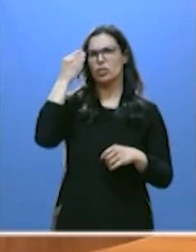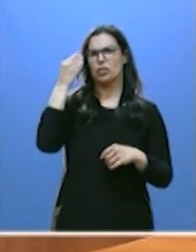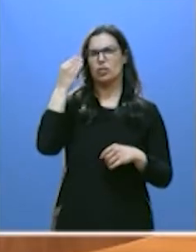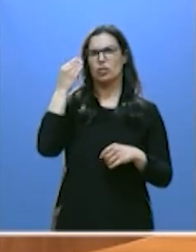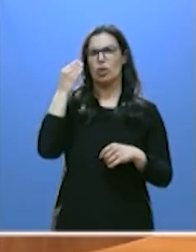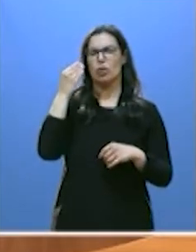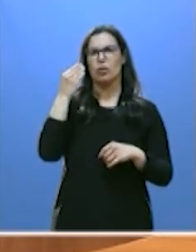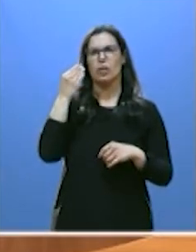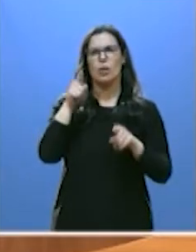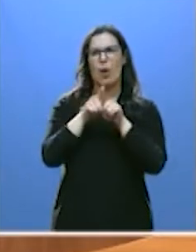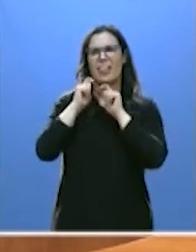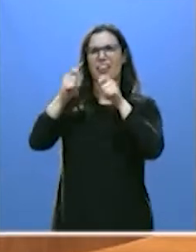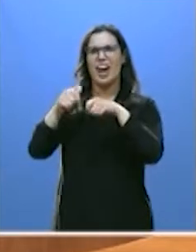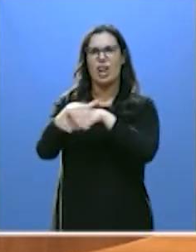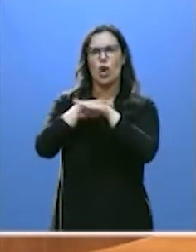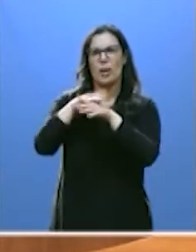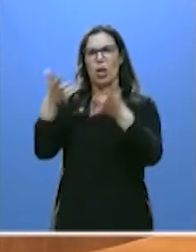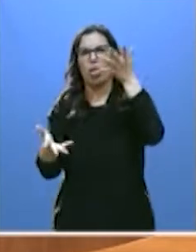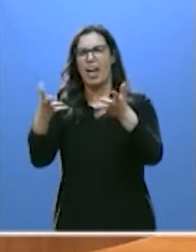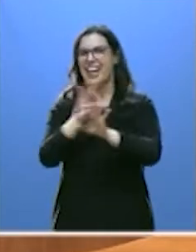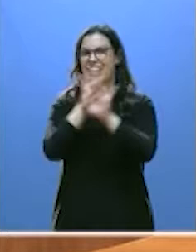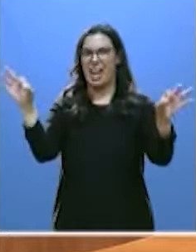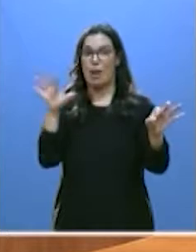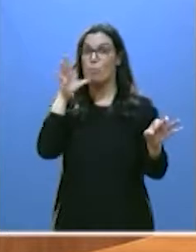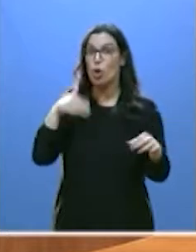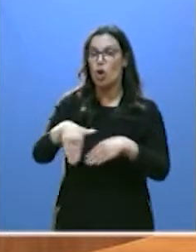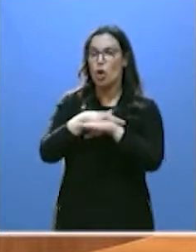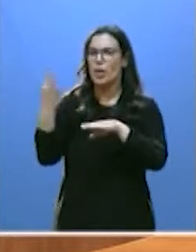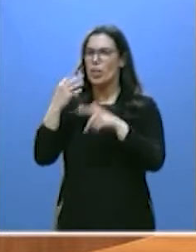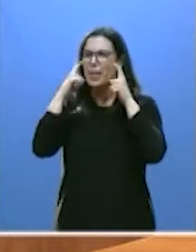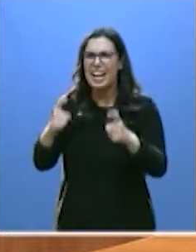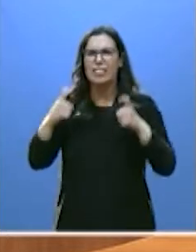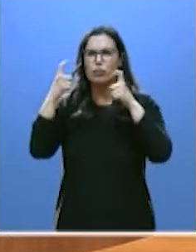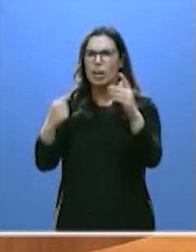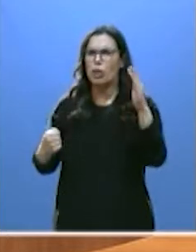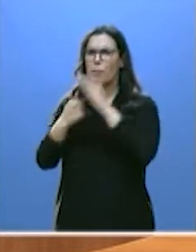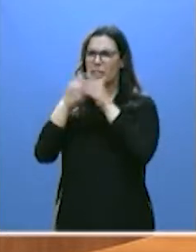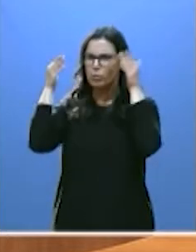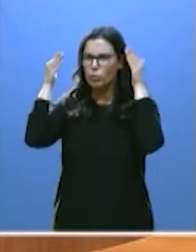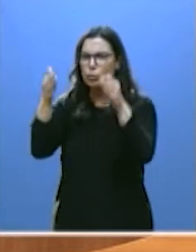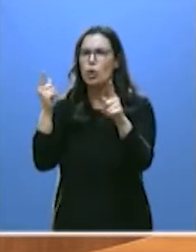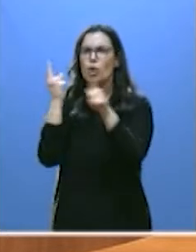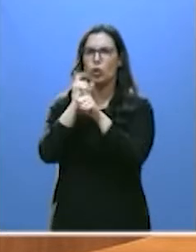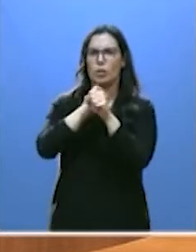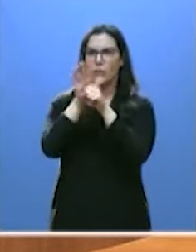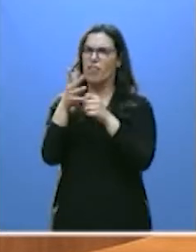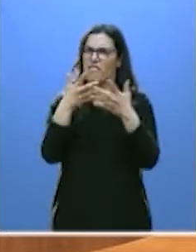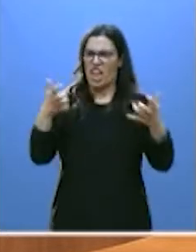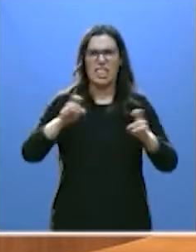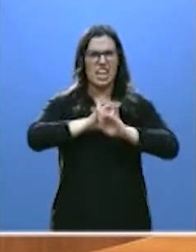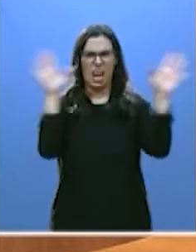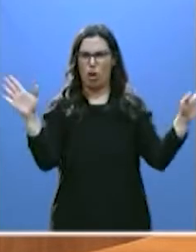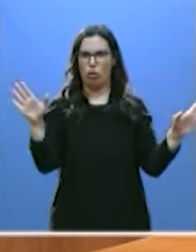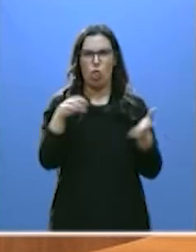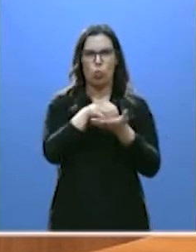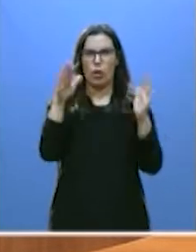tambalearse a un gobierno que debe dedicar todos sus esfuerzos a luchar contra la pandemia. Contundente, señor Tudanca.